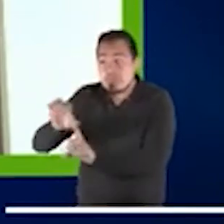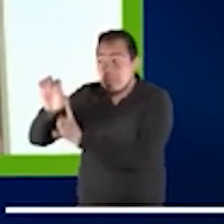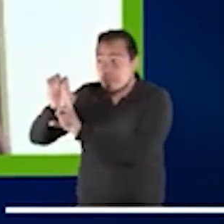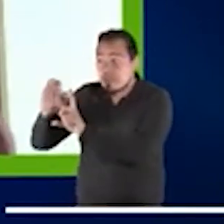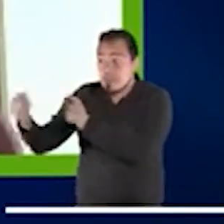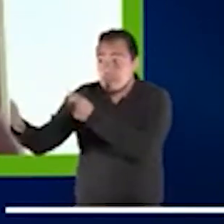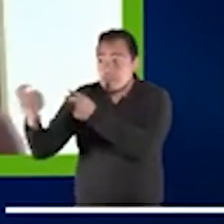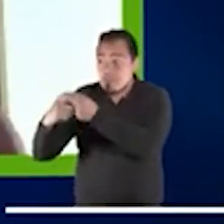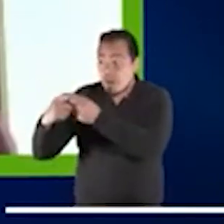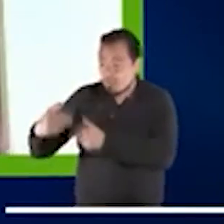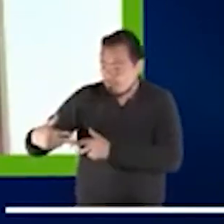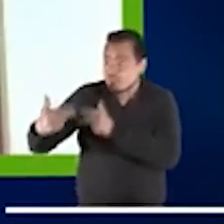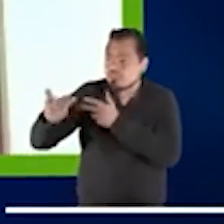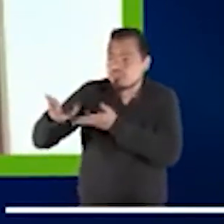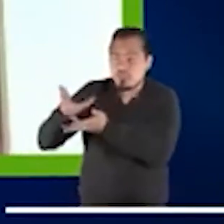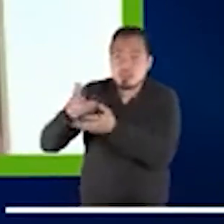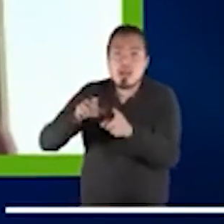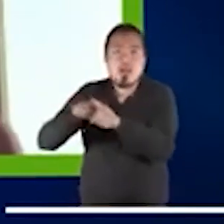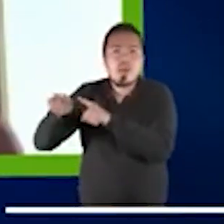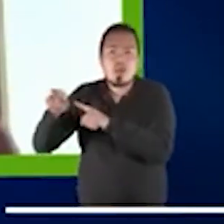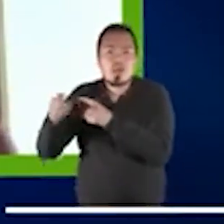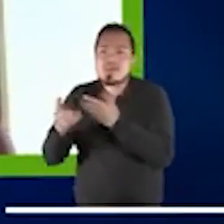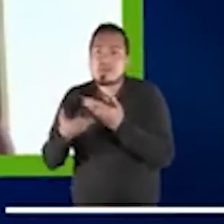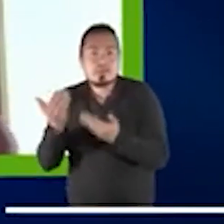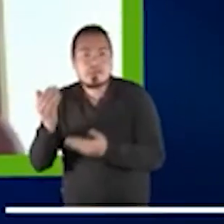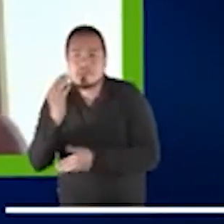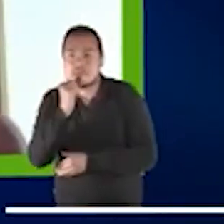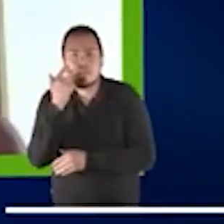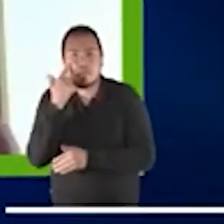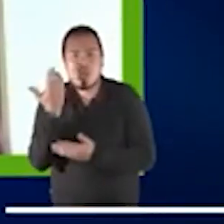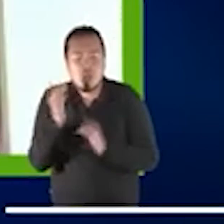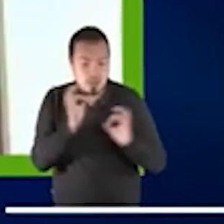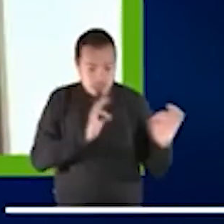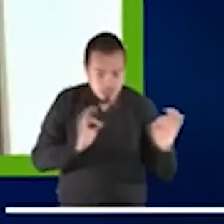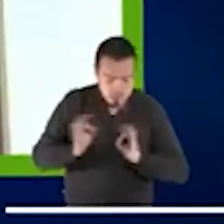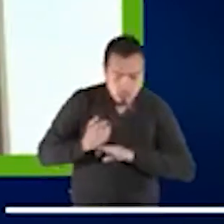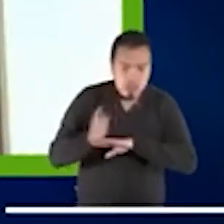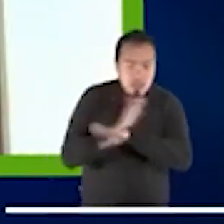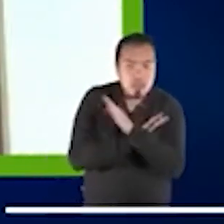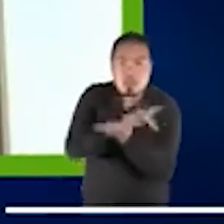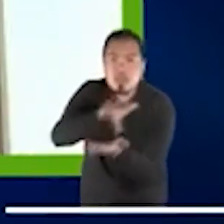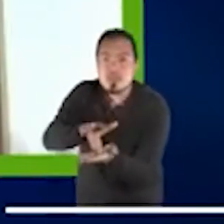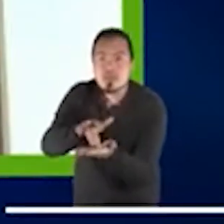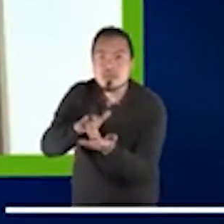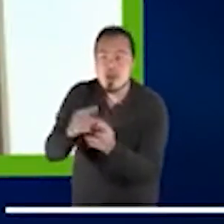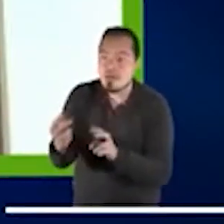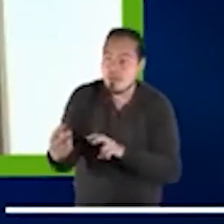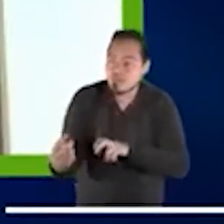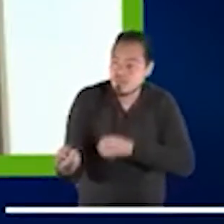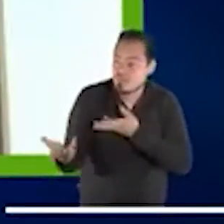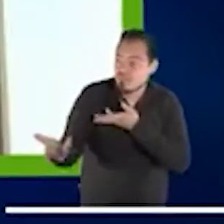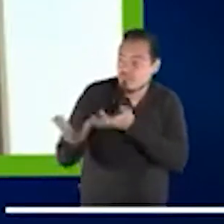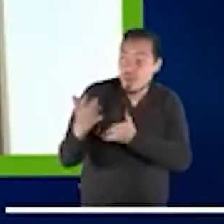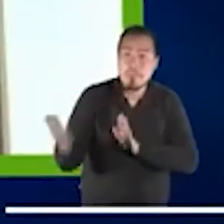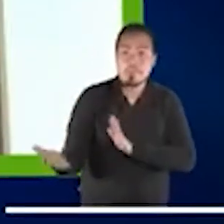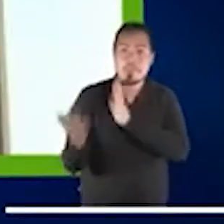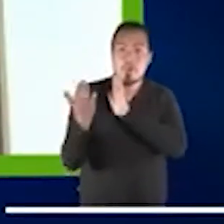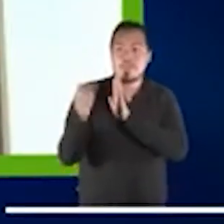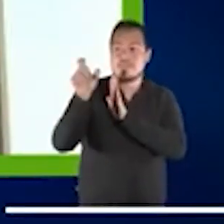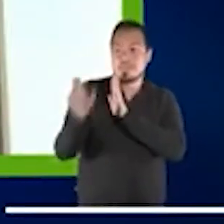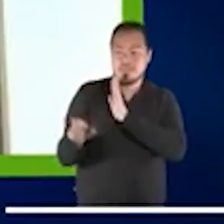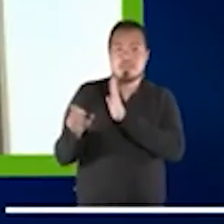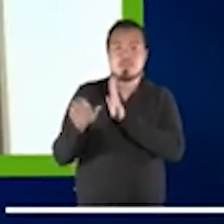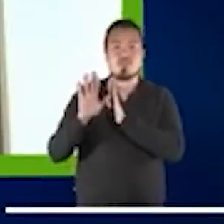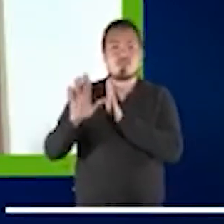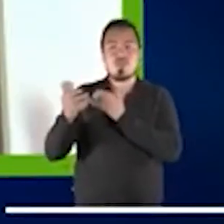quizás no siempre estaban preparados a venir a los momentos de preparación con los clientes, pero en este momento, haciéndolo online, era mucho